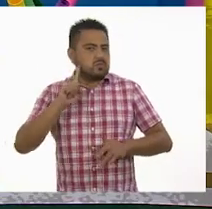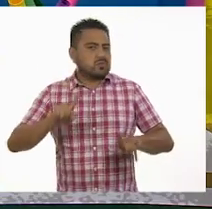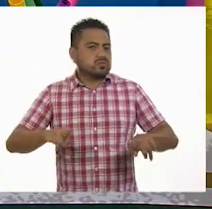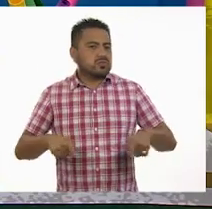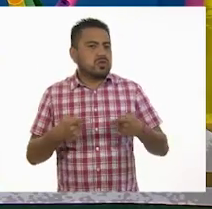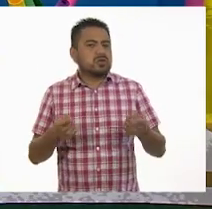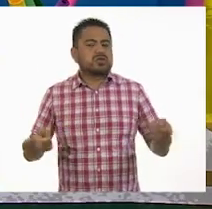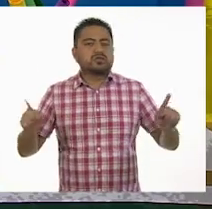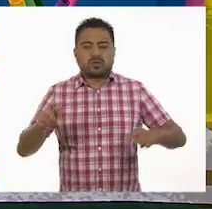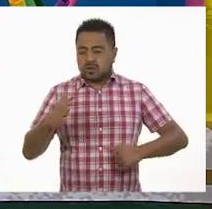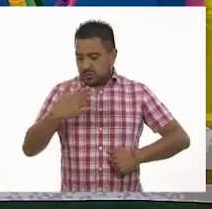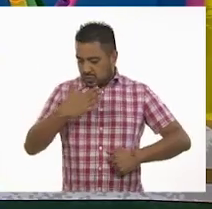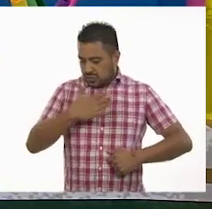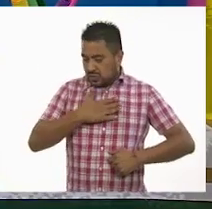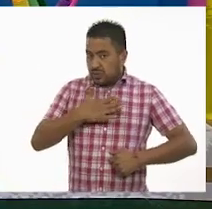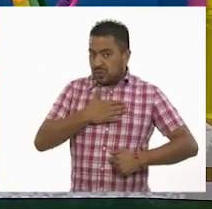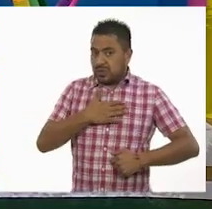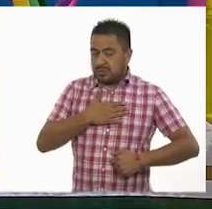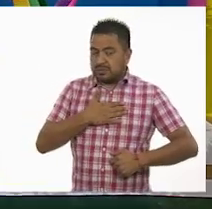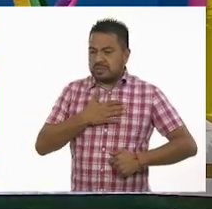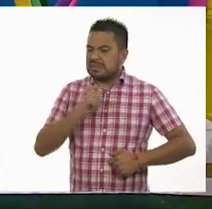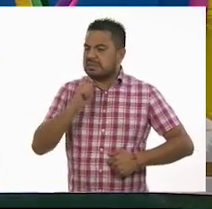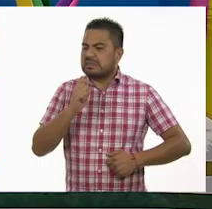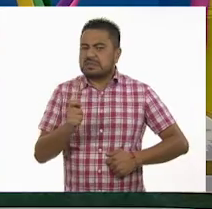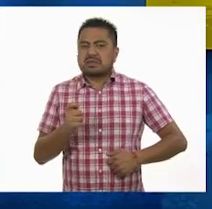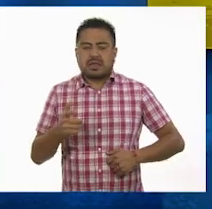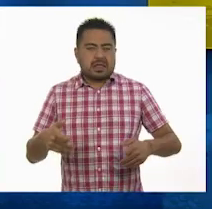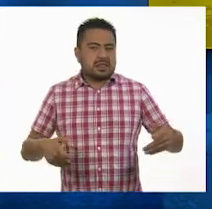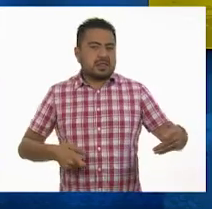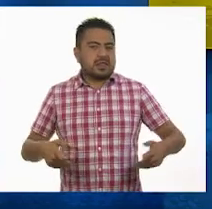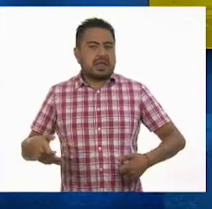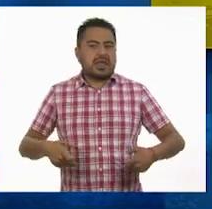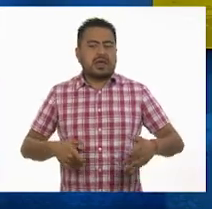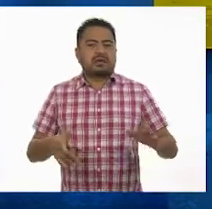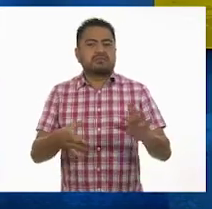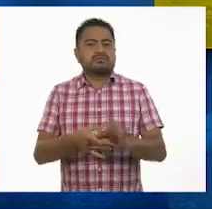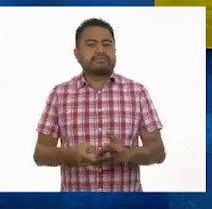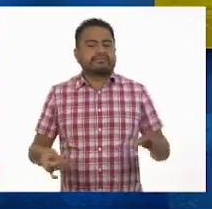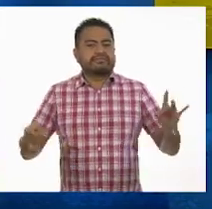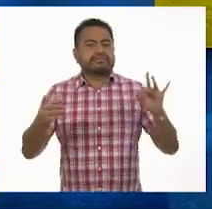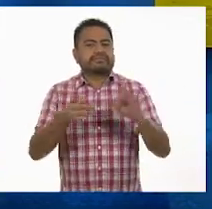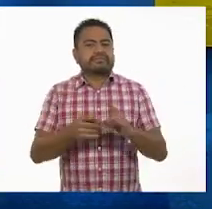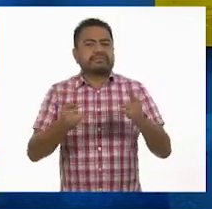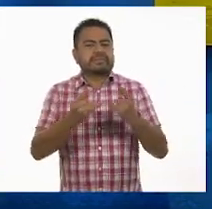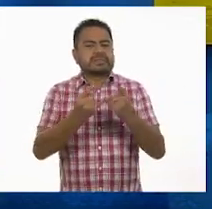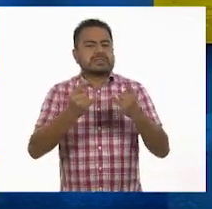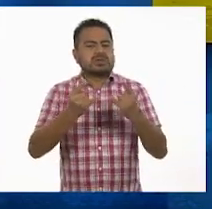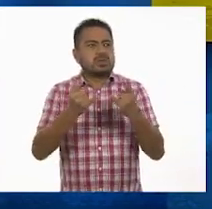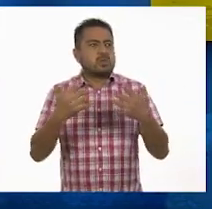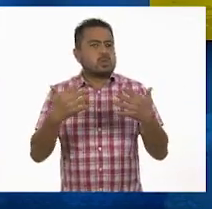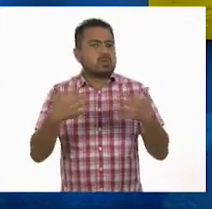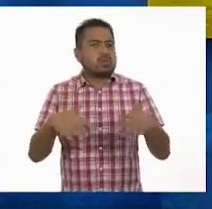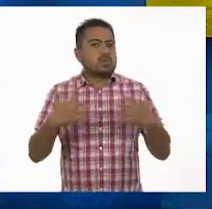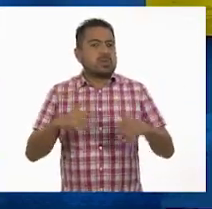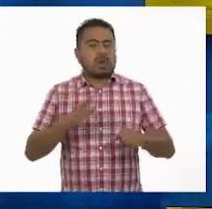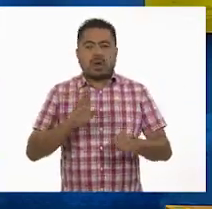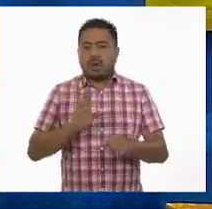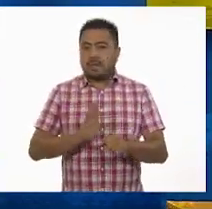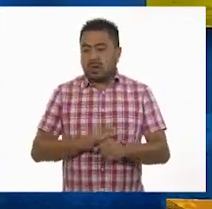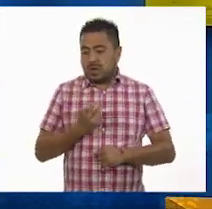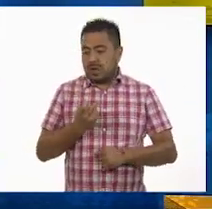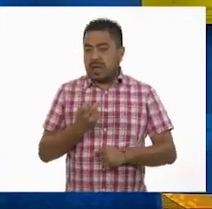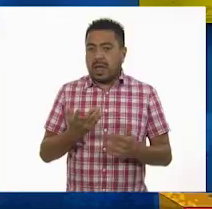Soy el teatro que cuenta grandes historias, por lo que para